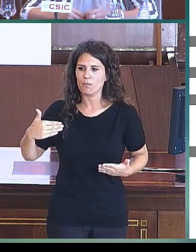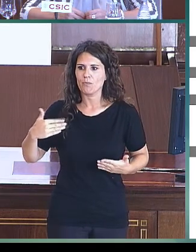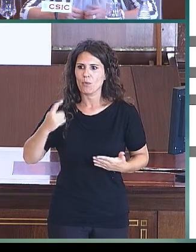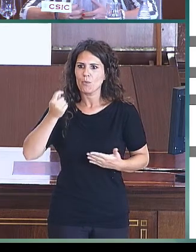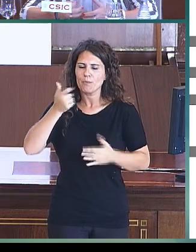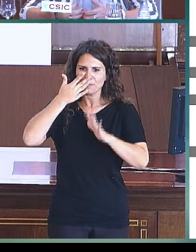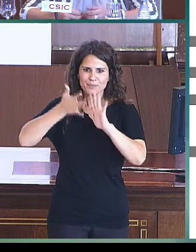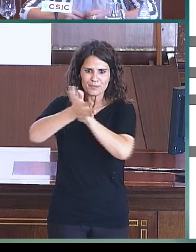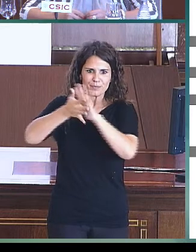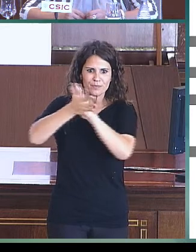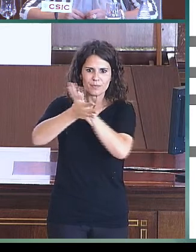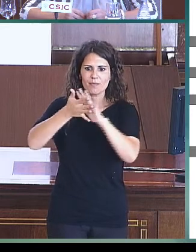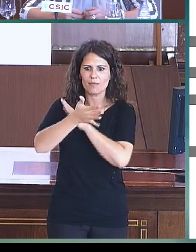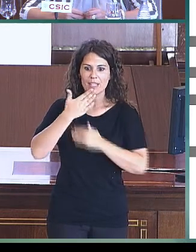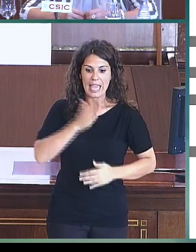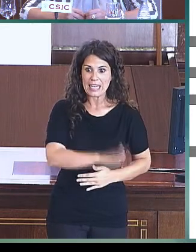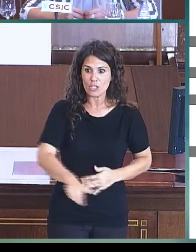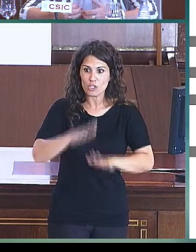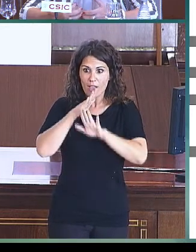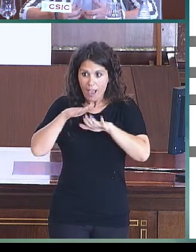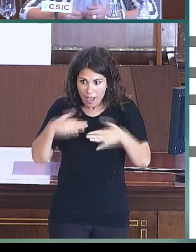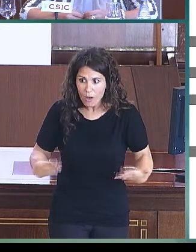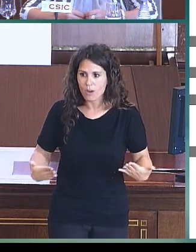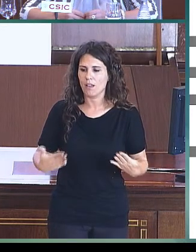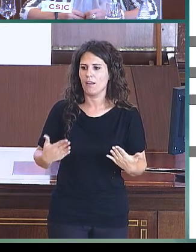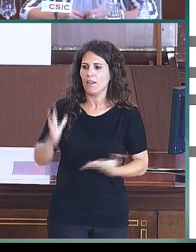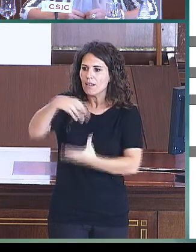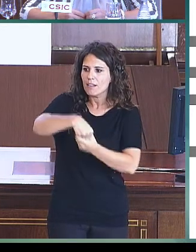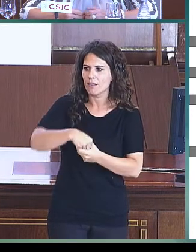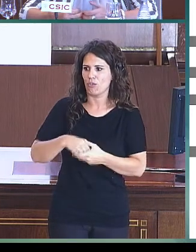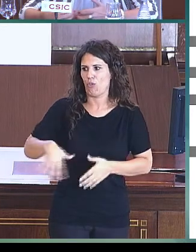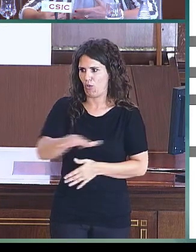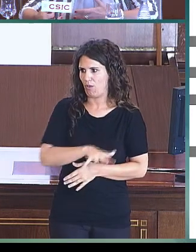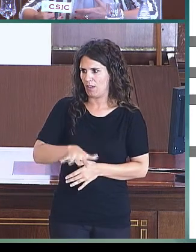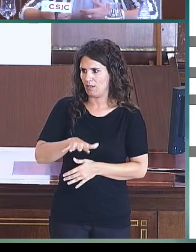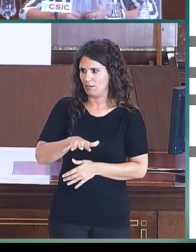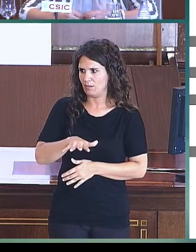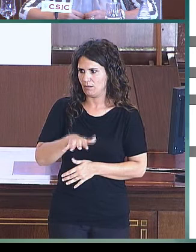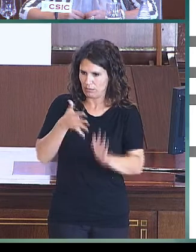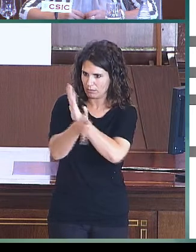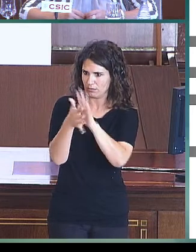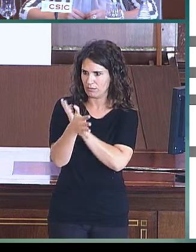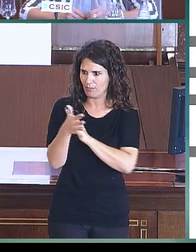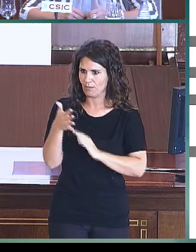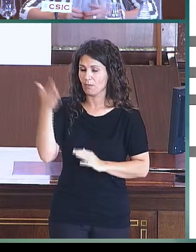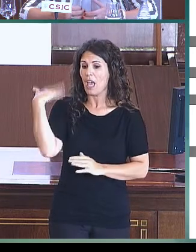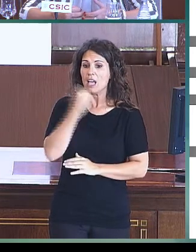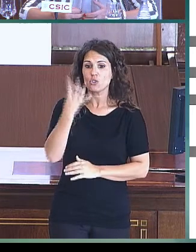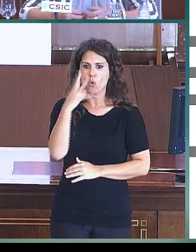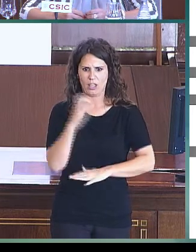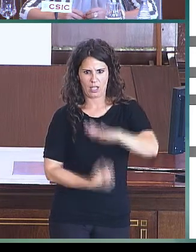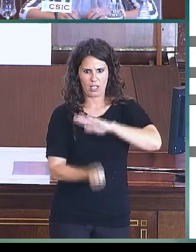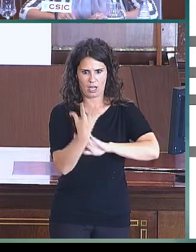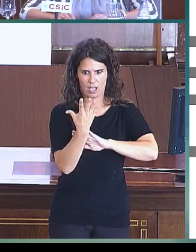en el que esos niños se están desenvolviendo y es un centro en el que, aunque se creó en los años 40 y era